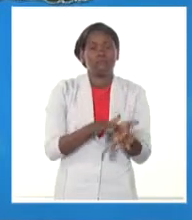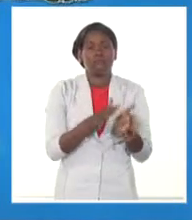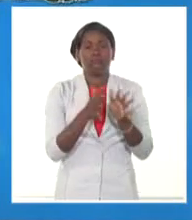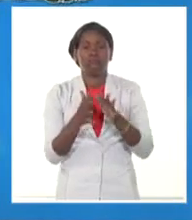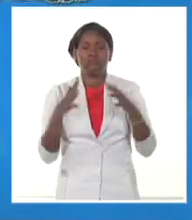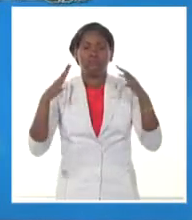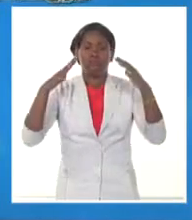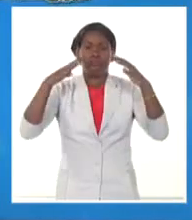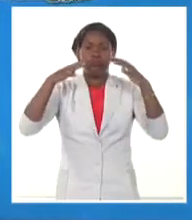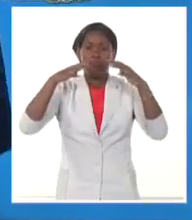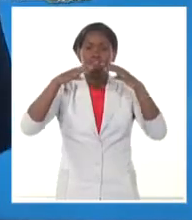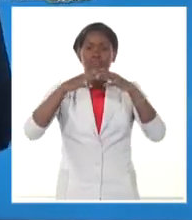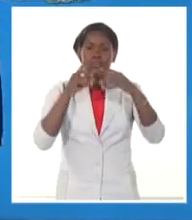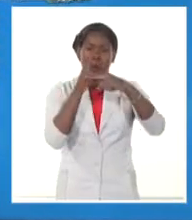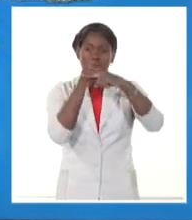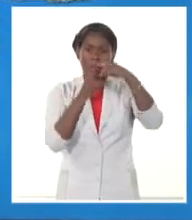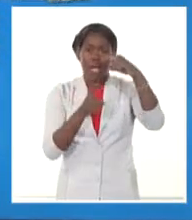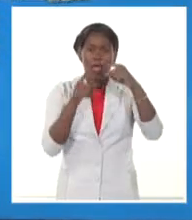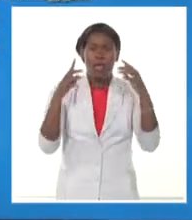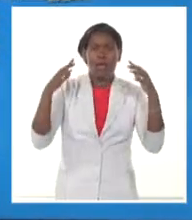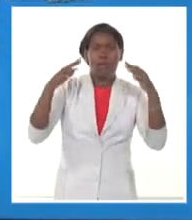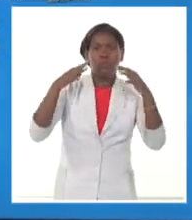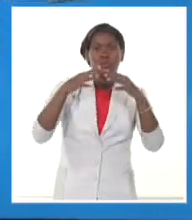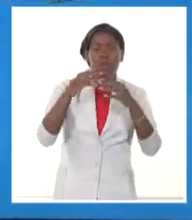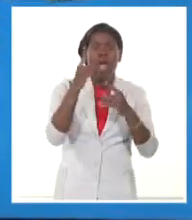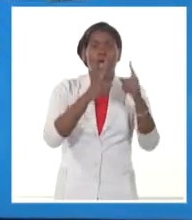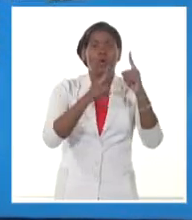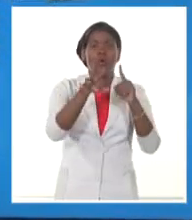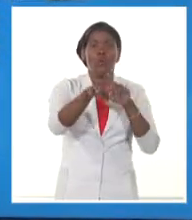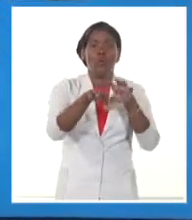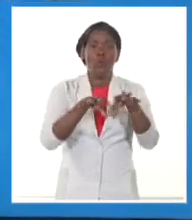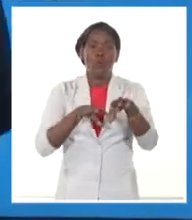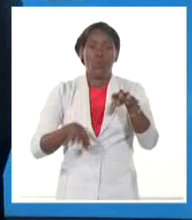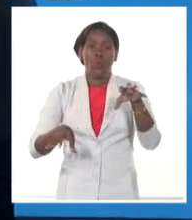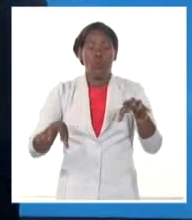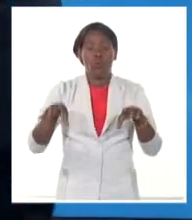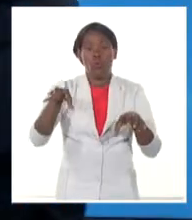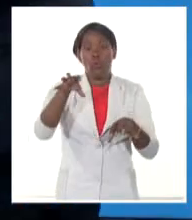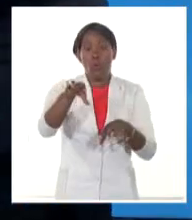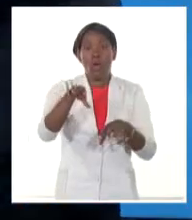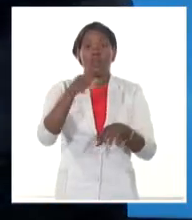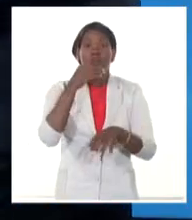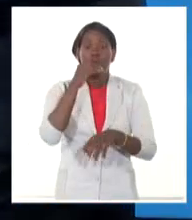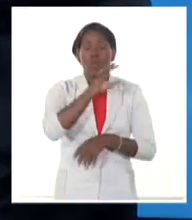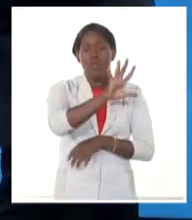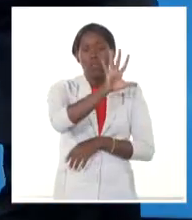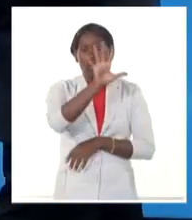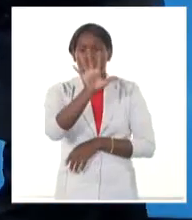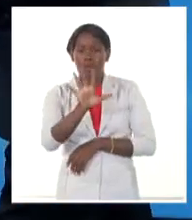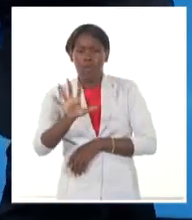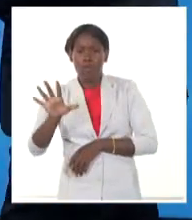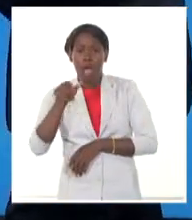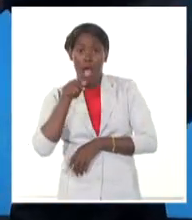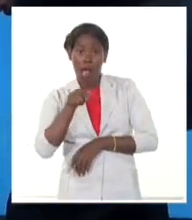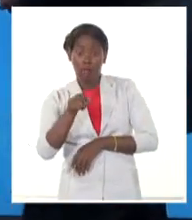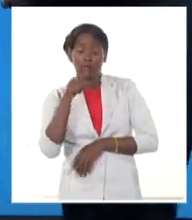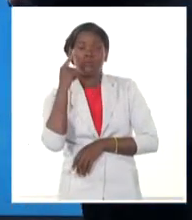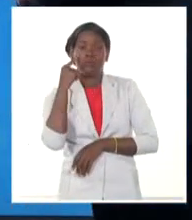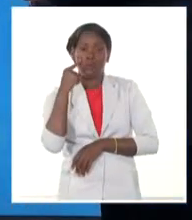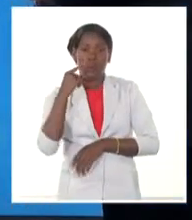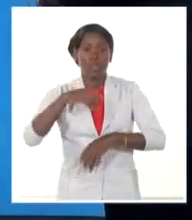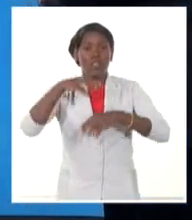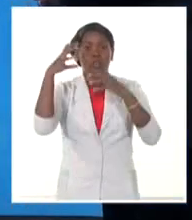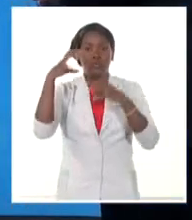nublada en la mitad oriental, zonas del interior y sur del occidente, hacia el oriente por el sur, hasta las